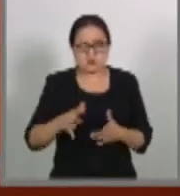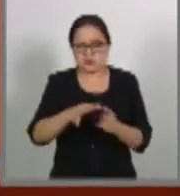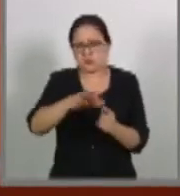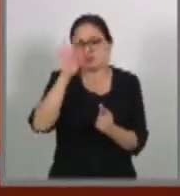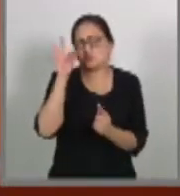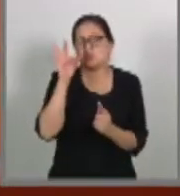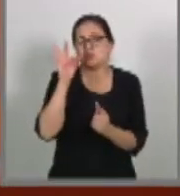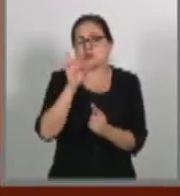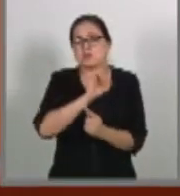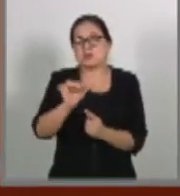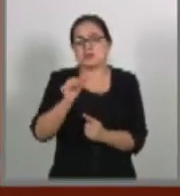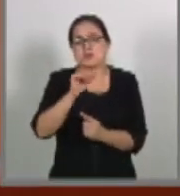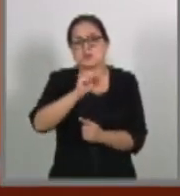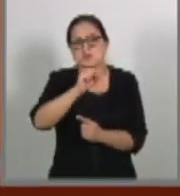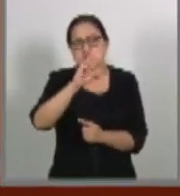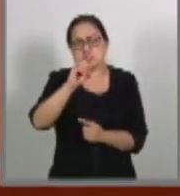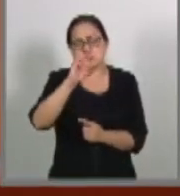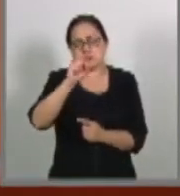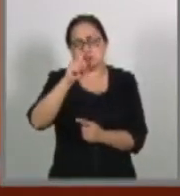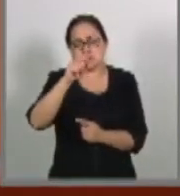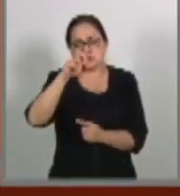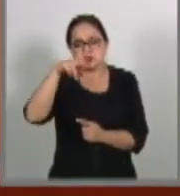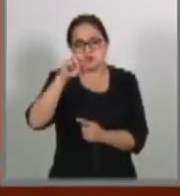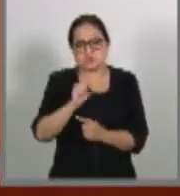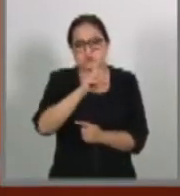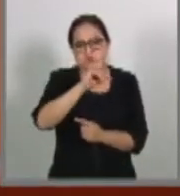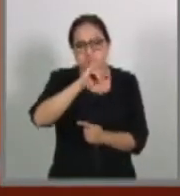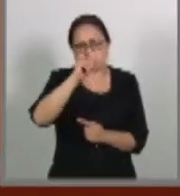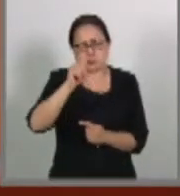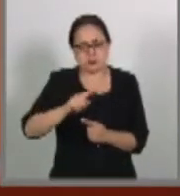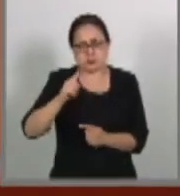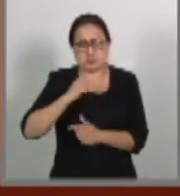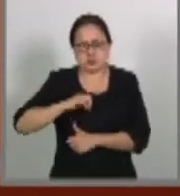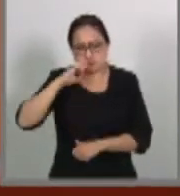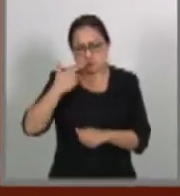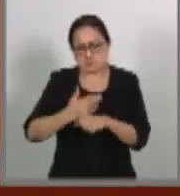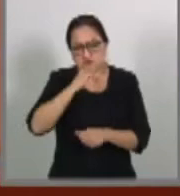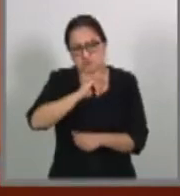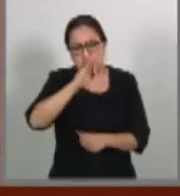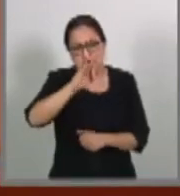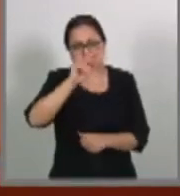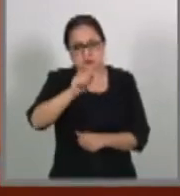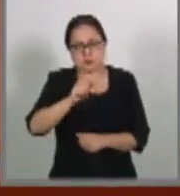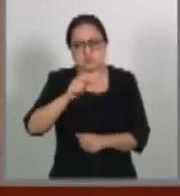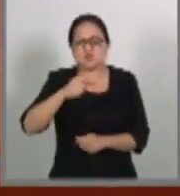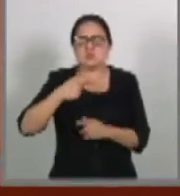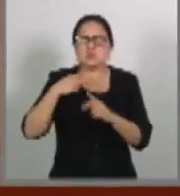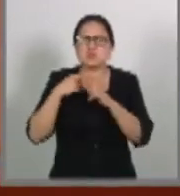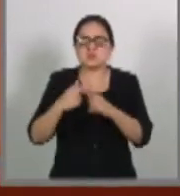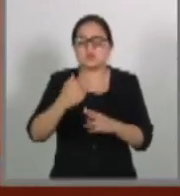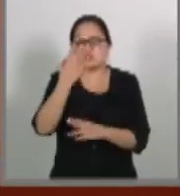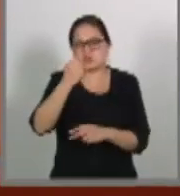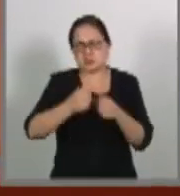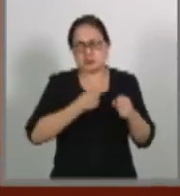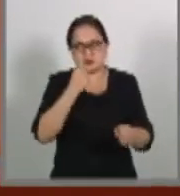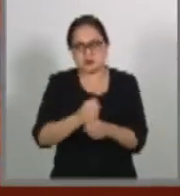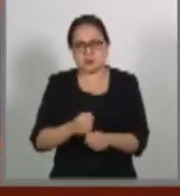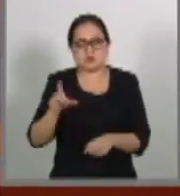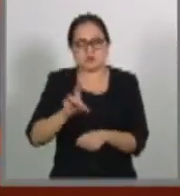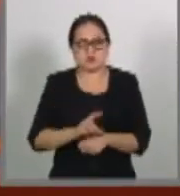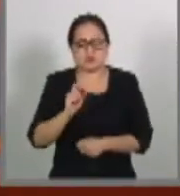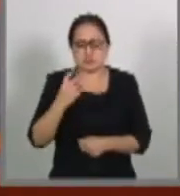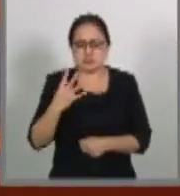designación del ciudadano Sostenes Díaz González como comisionado del Instituto Federal de Telecomunicaciones por un periodo de nueve años. El 24